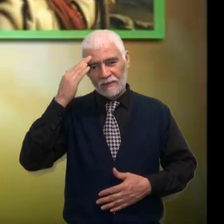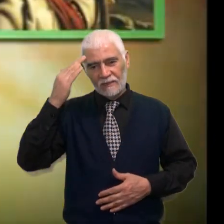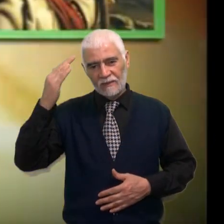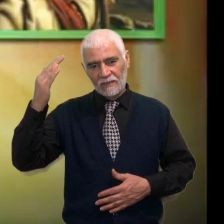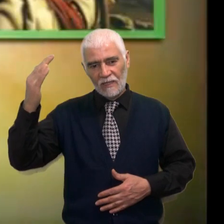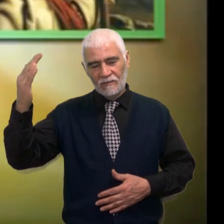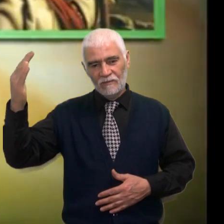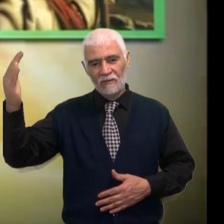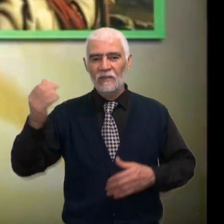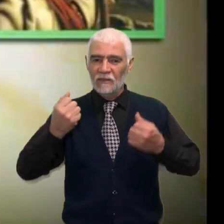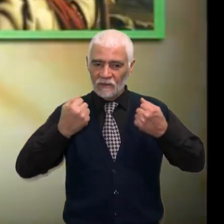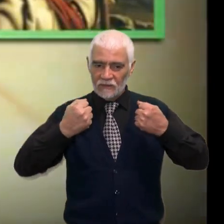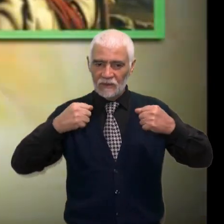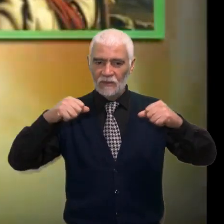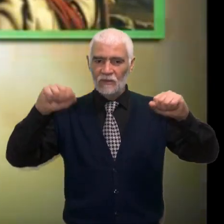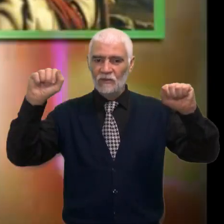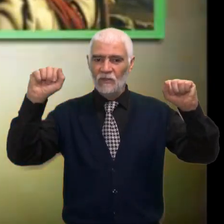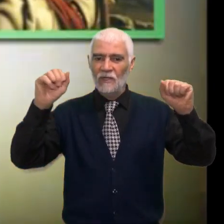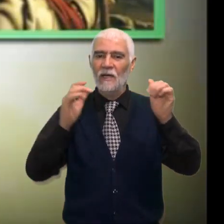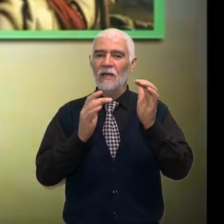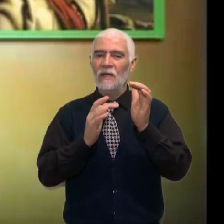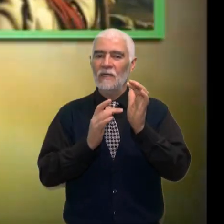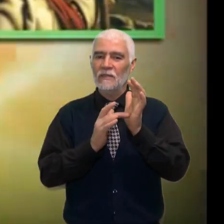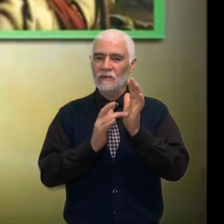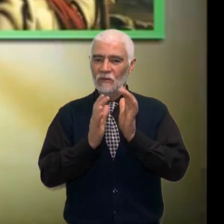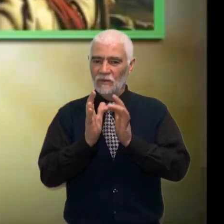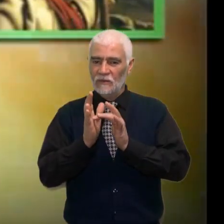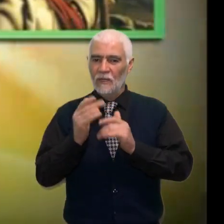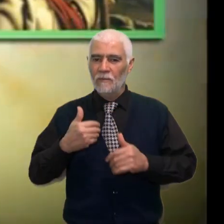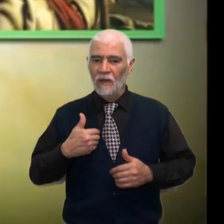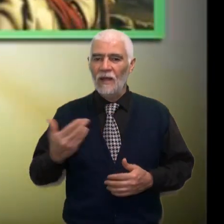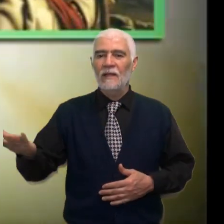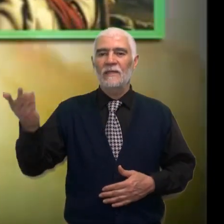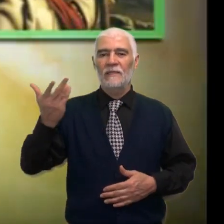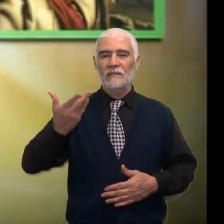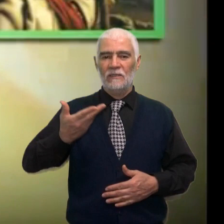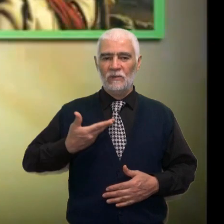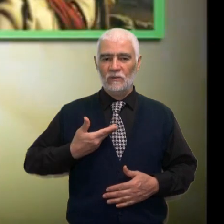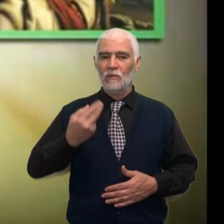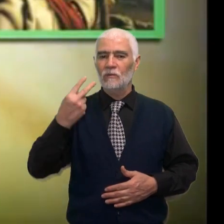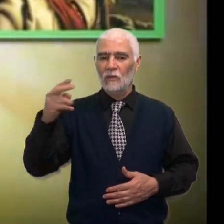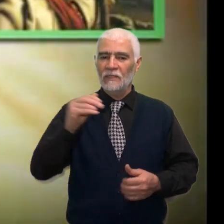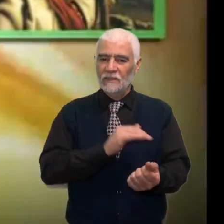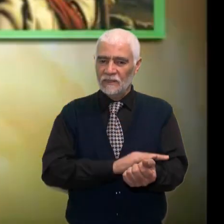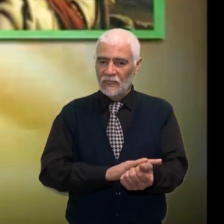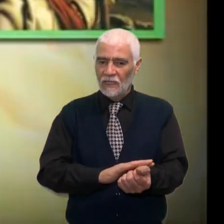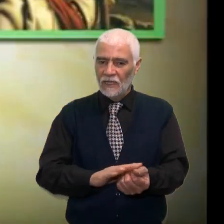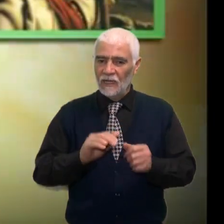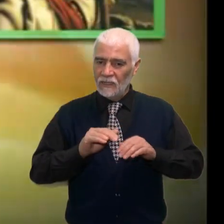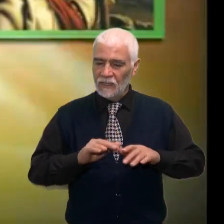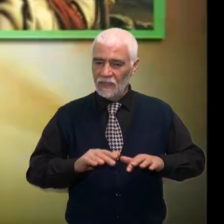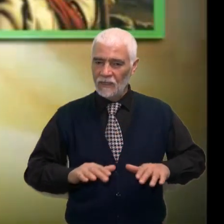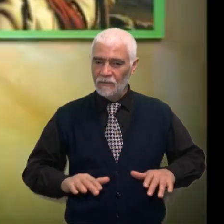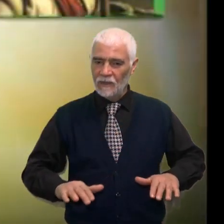día Victoria Jesús me dio Su sangre